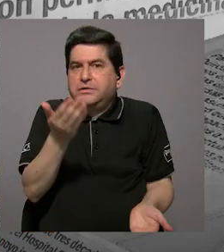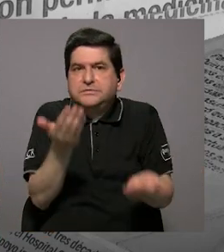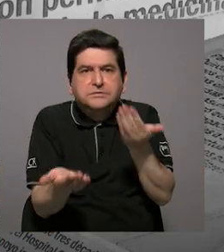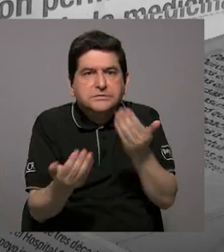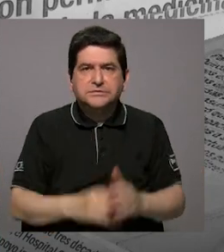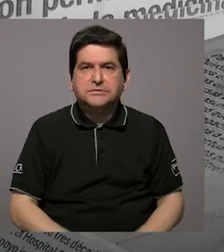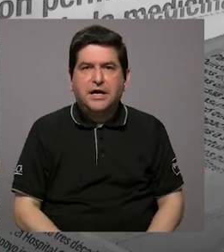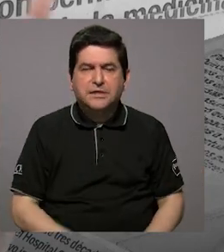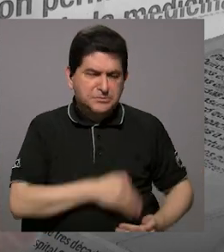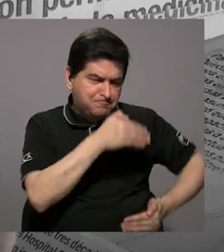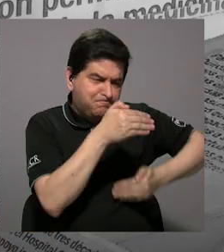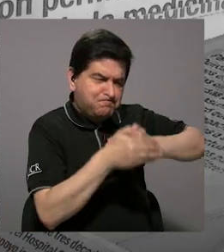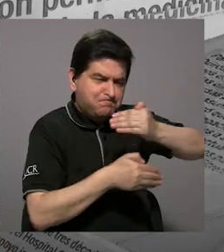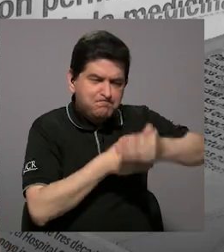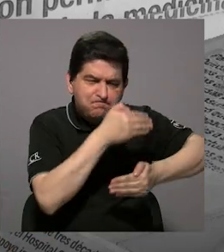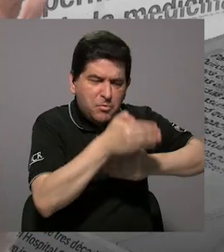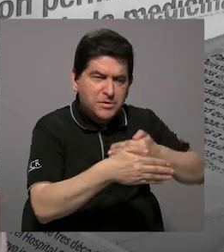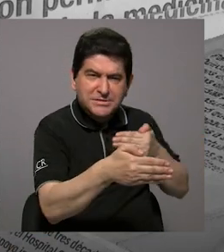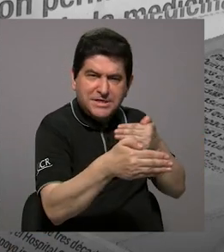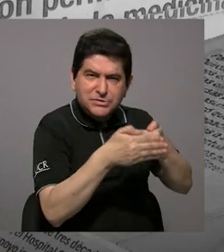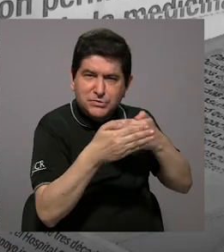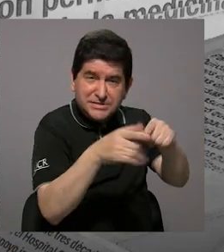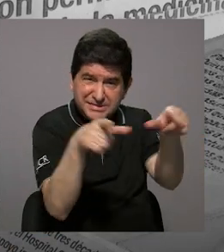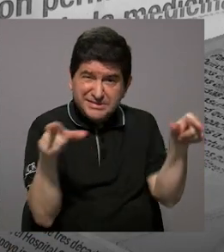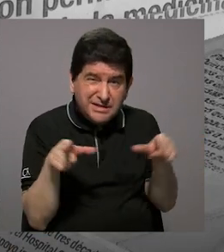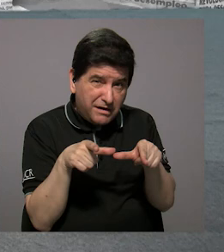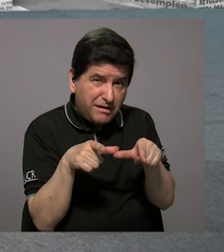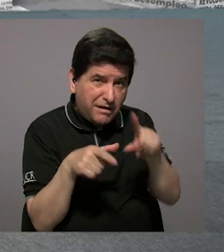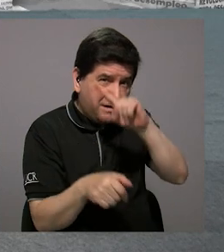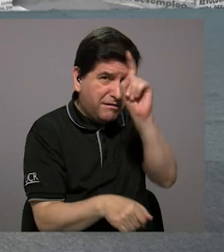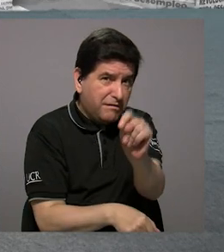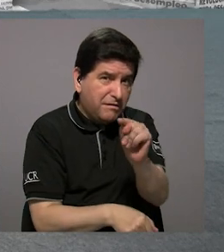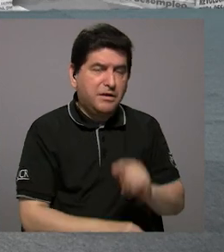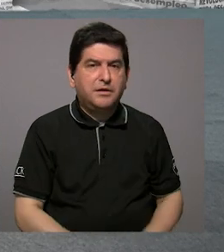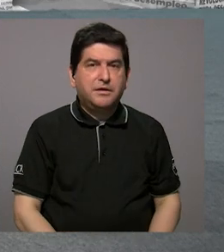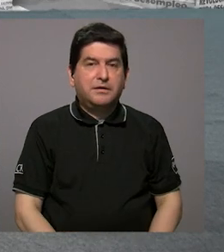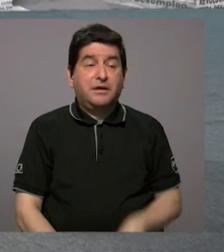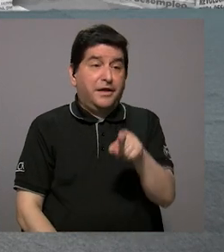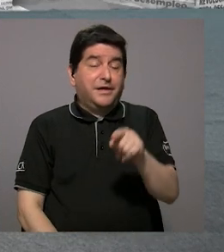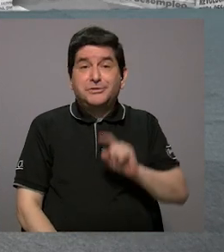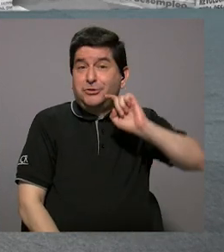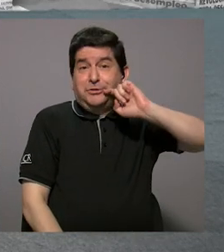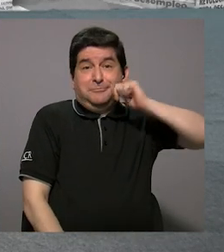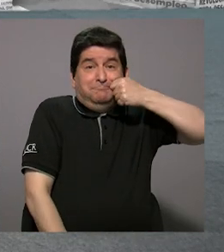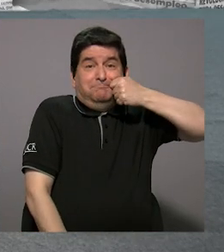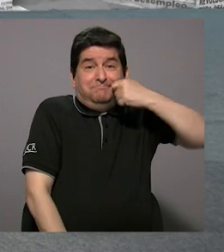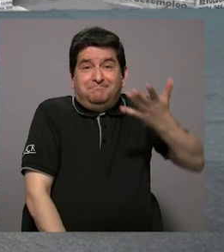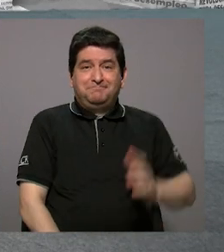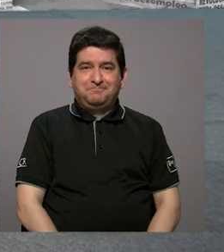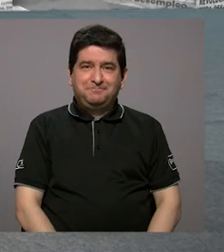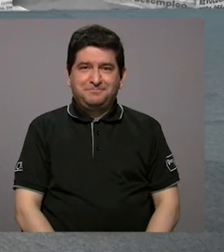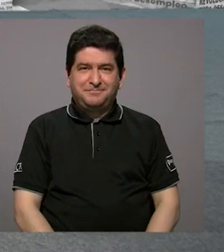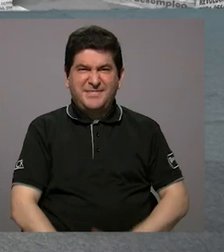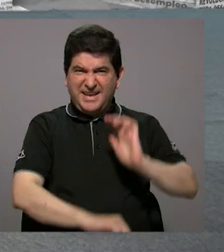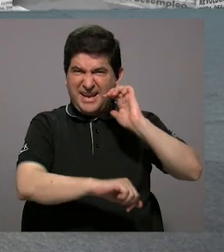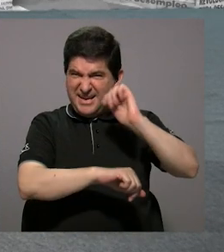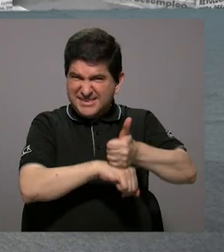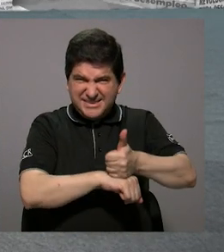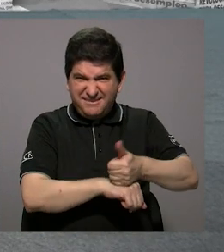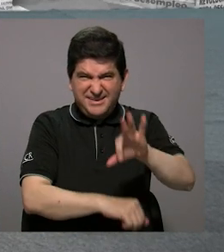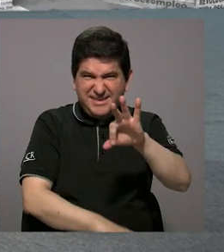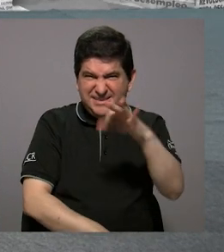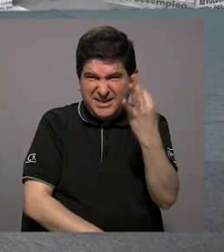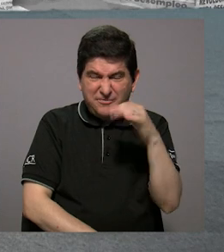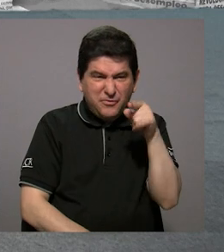proceso cercano al lugar? Eso es todo misterio. Realmente establecer